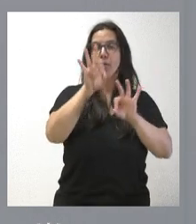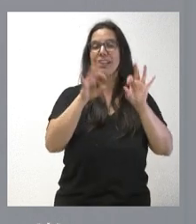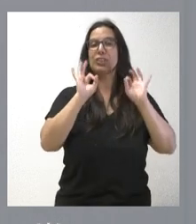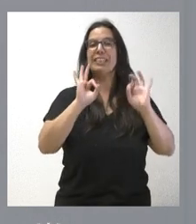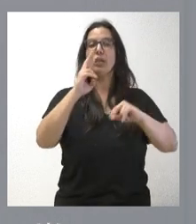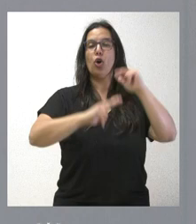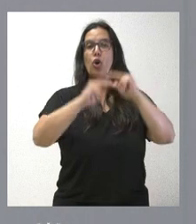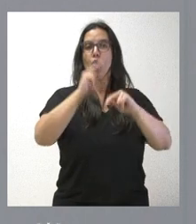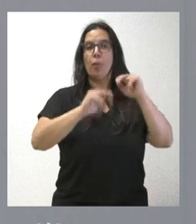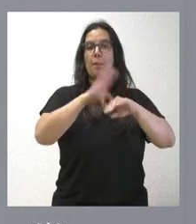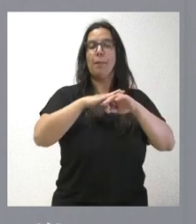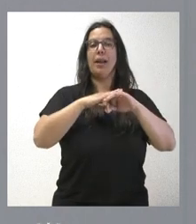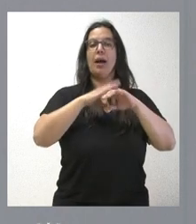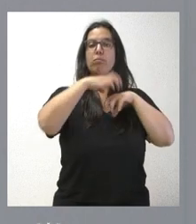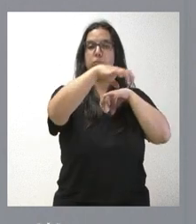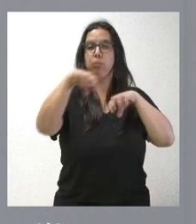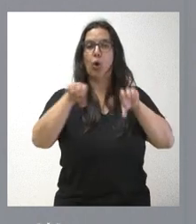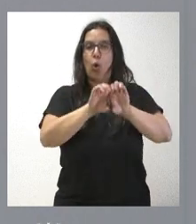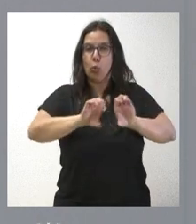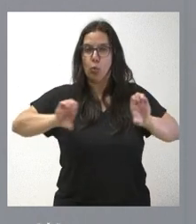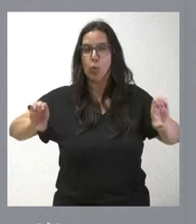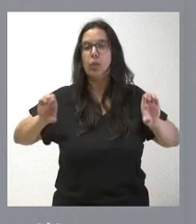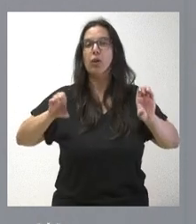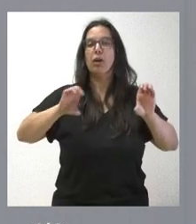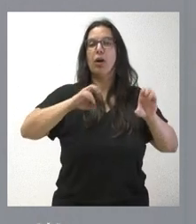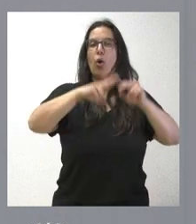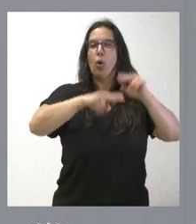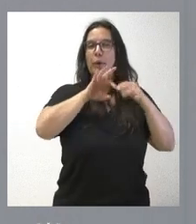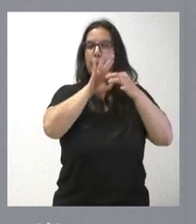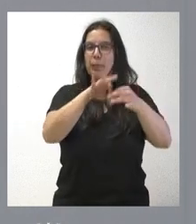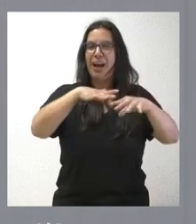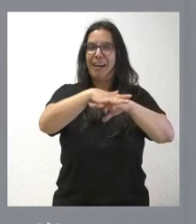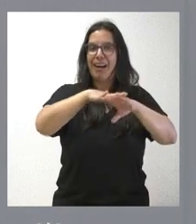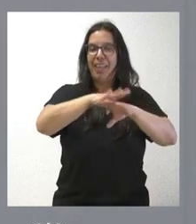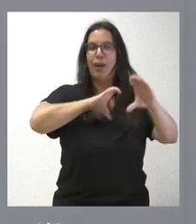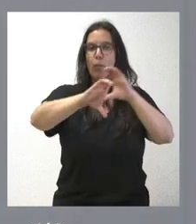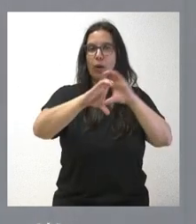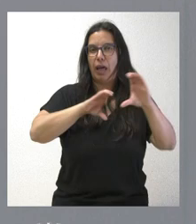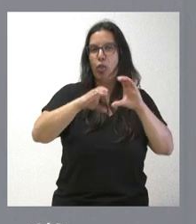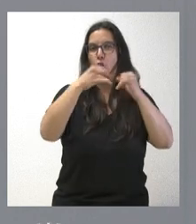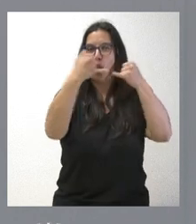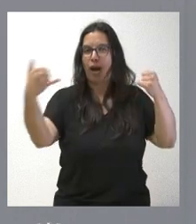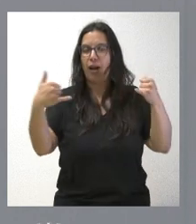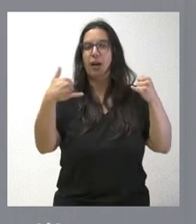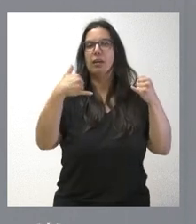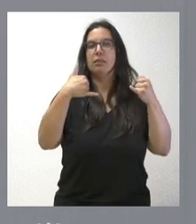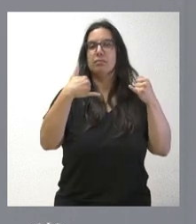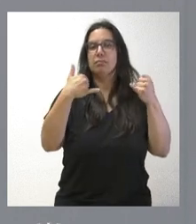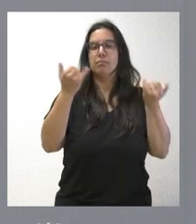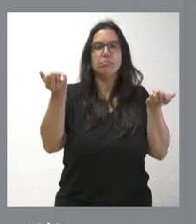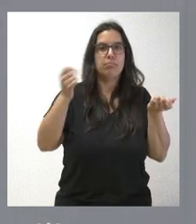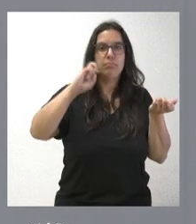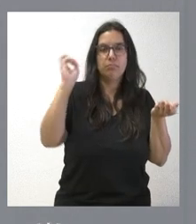obras de urbanización, conducciones, obras asociadas a redes de telecomunicación o redes de abastecimiento y